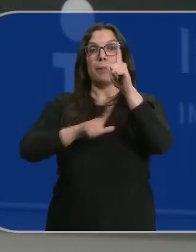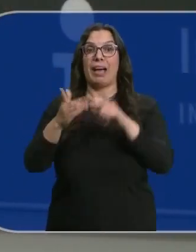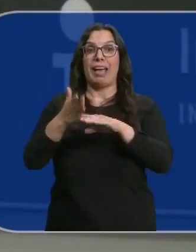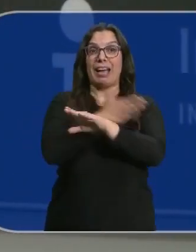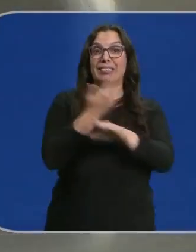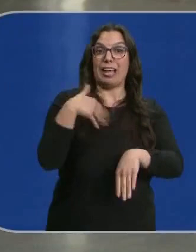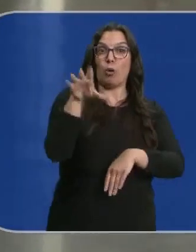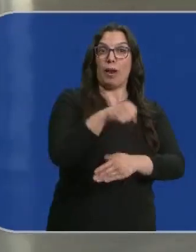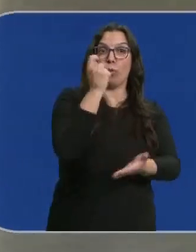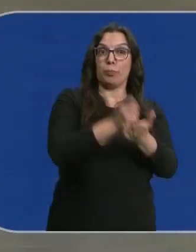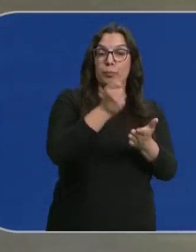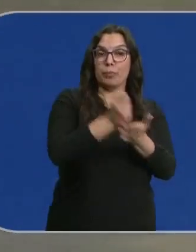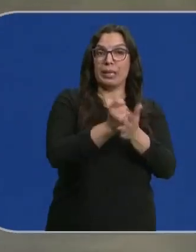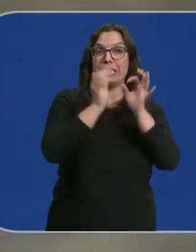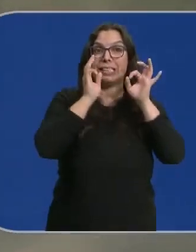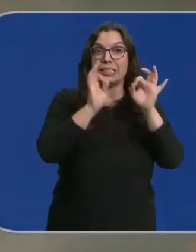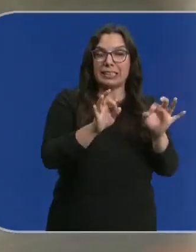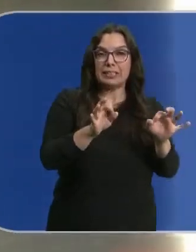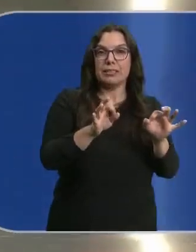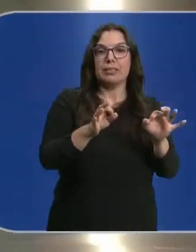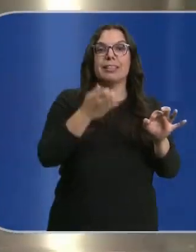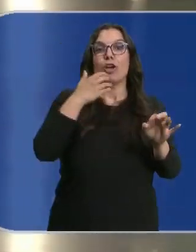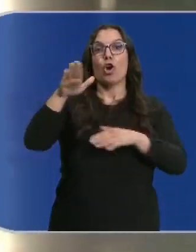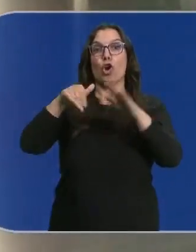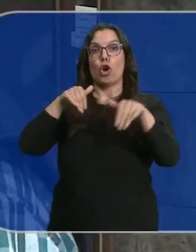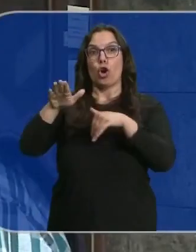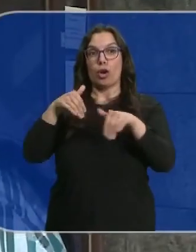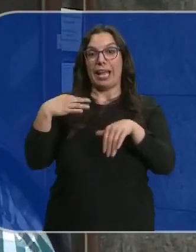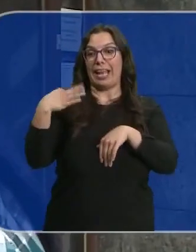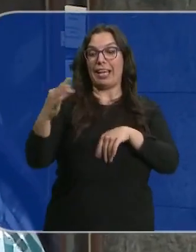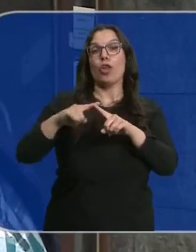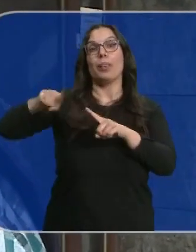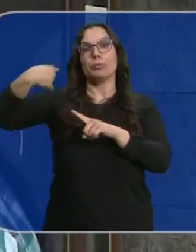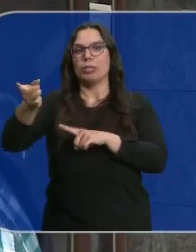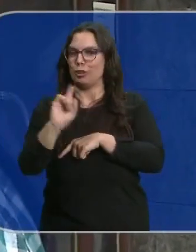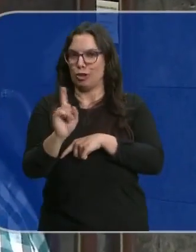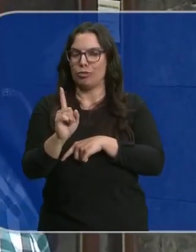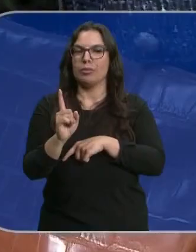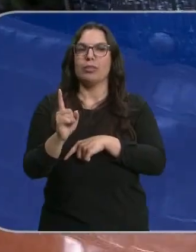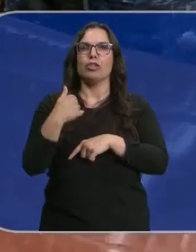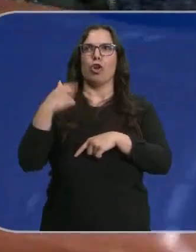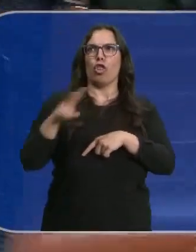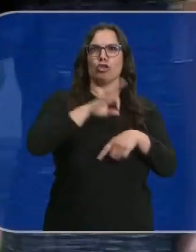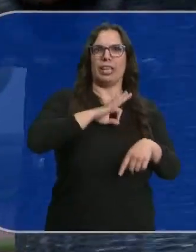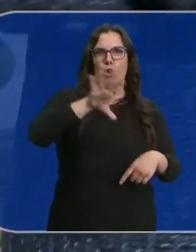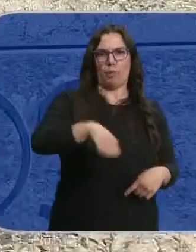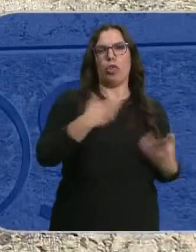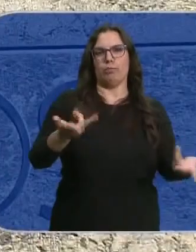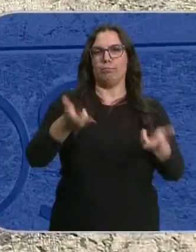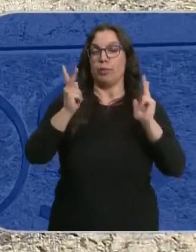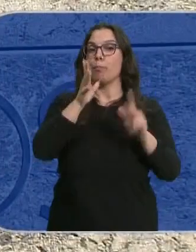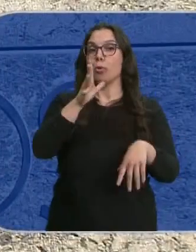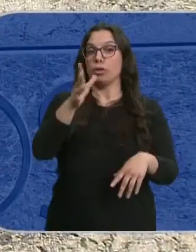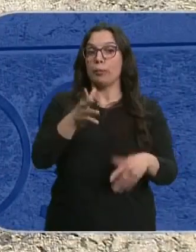también sirven como excusa, salvo que ese billete se haya comprado tras haber sido elegido. Tengo desde enero cogido un viaje a Benidorm. Sea cual sea el motivo,